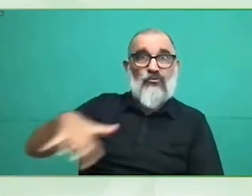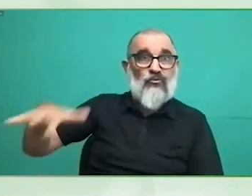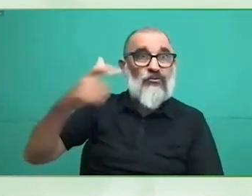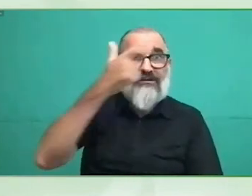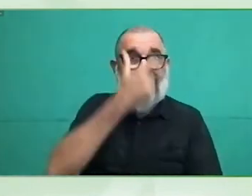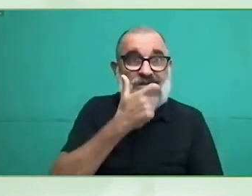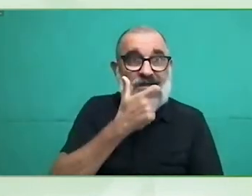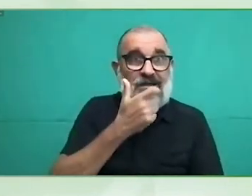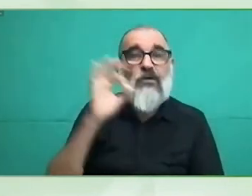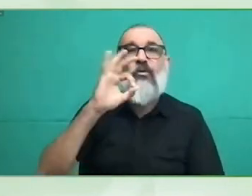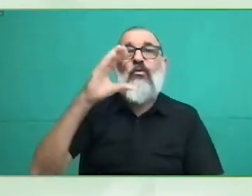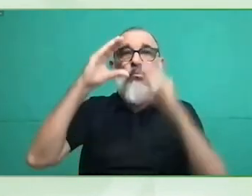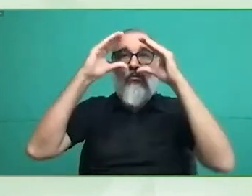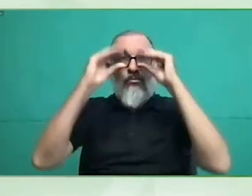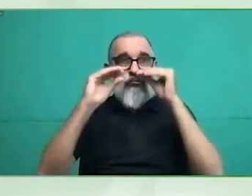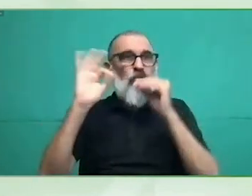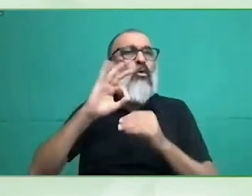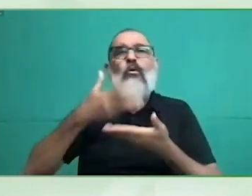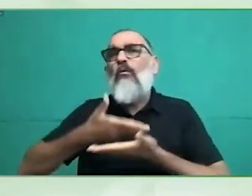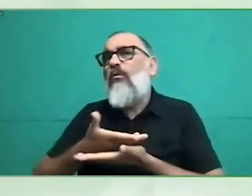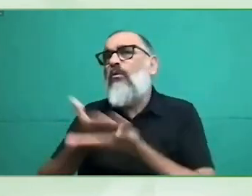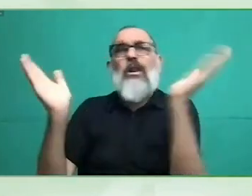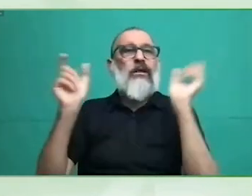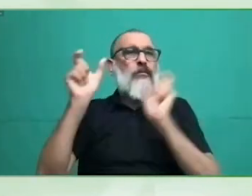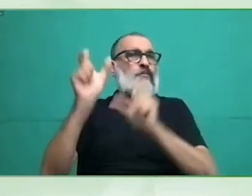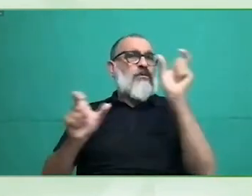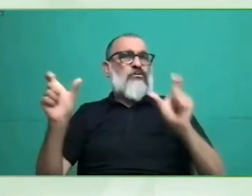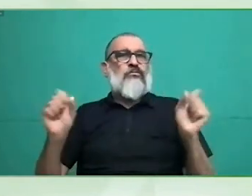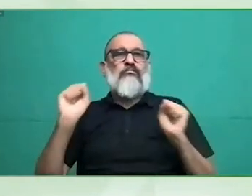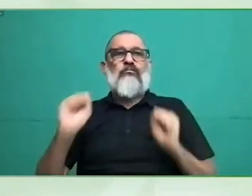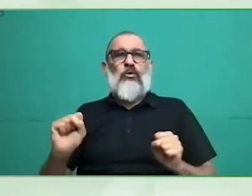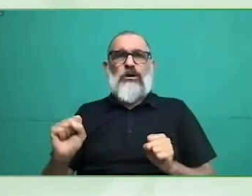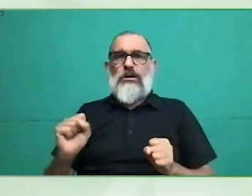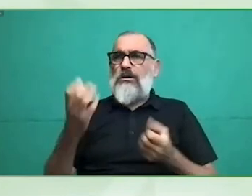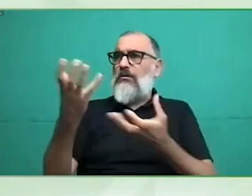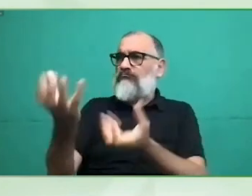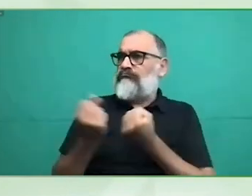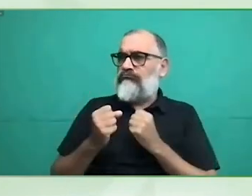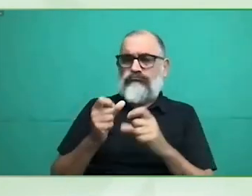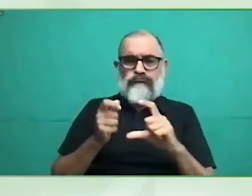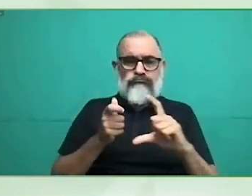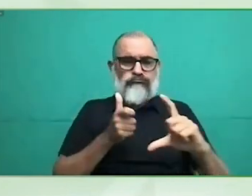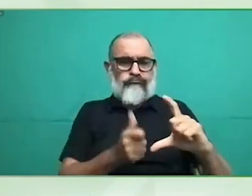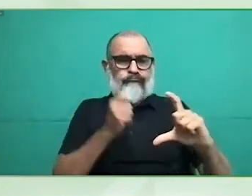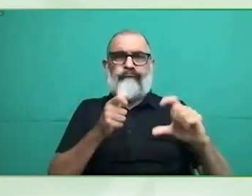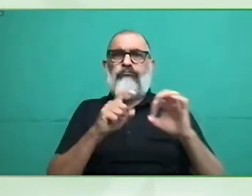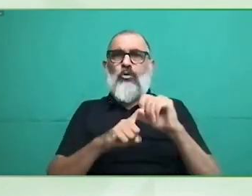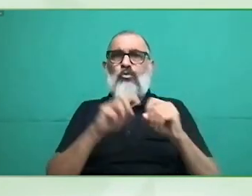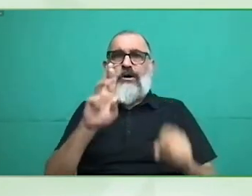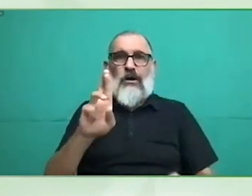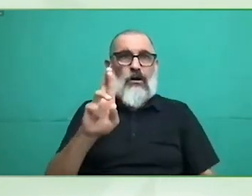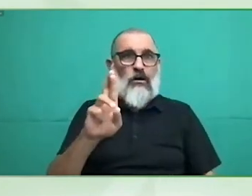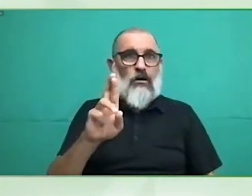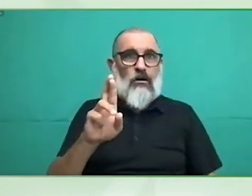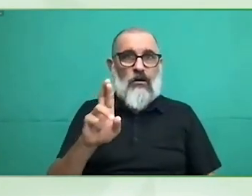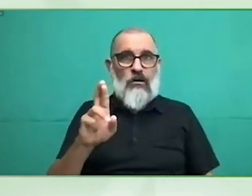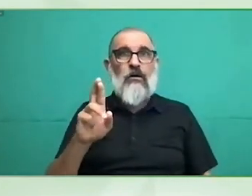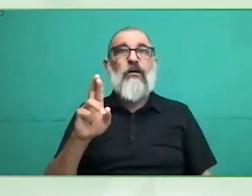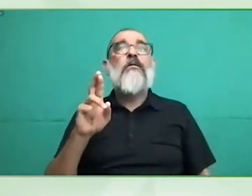efectividad del derecho a la vida pública y política que se recoge para el colectivo de personas con